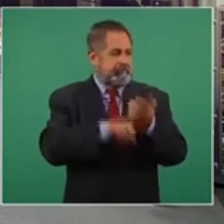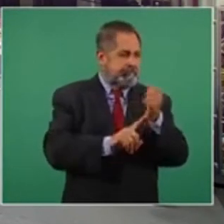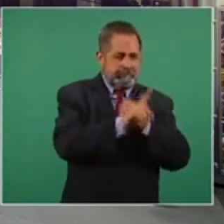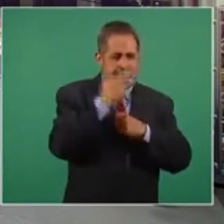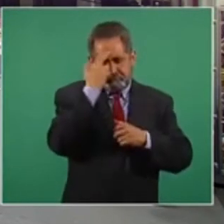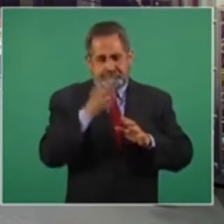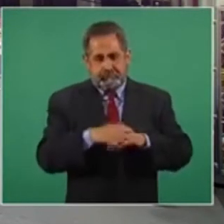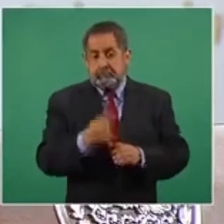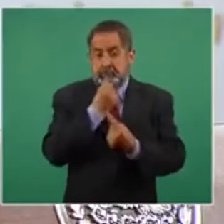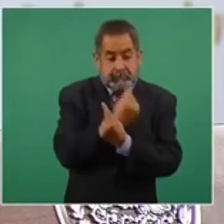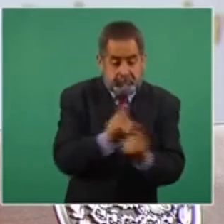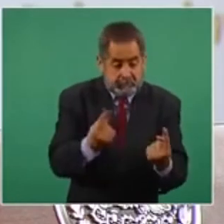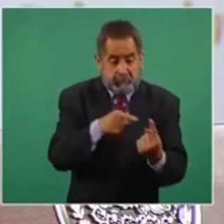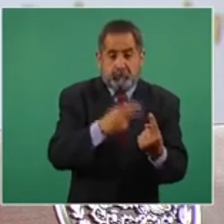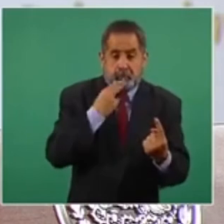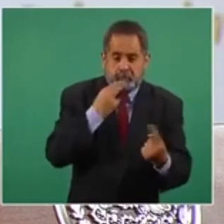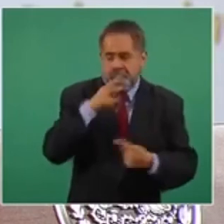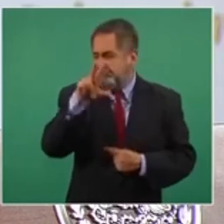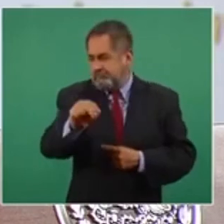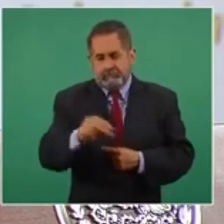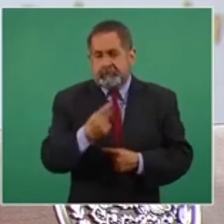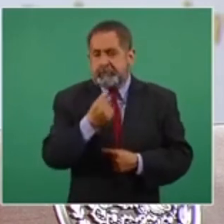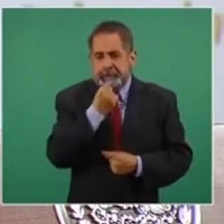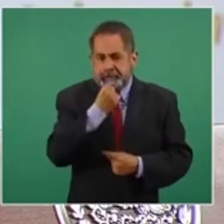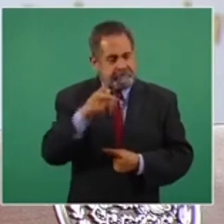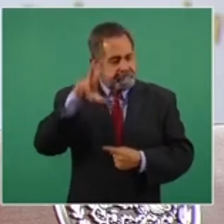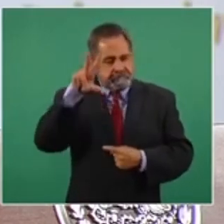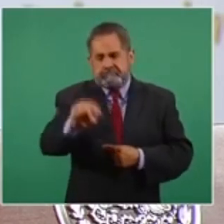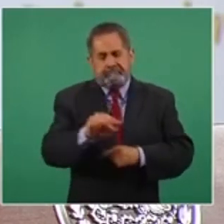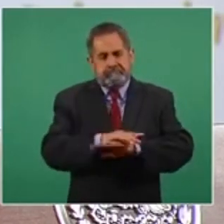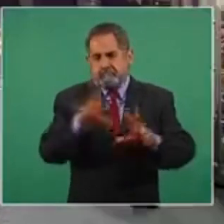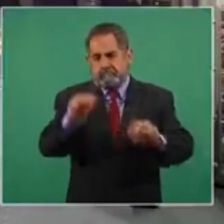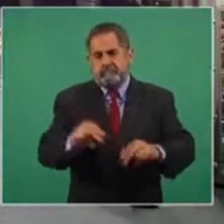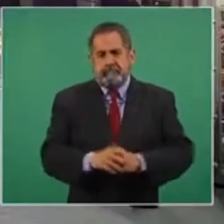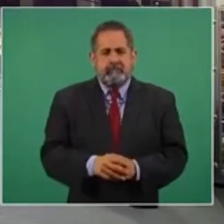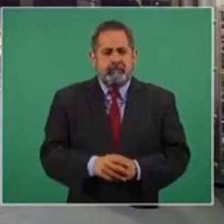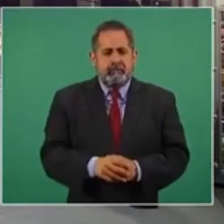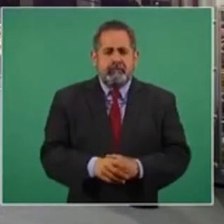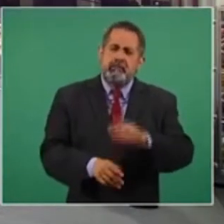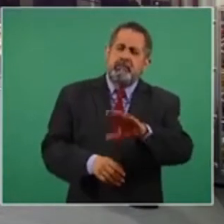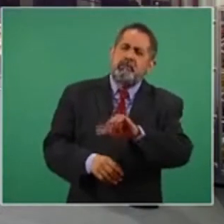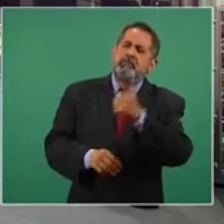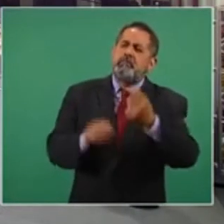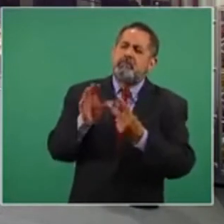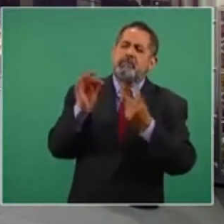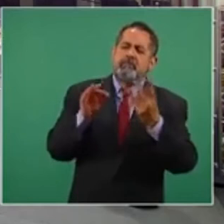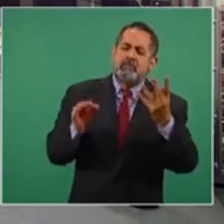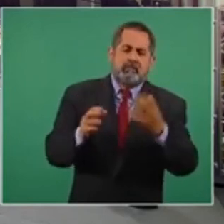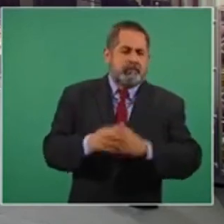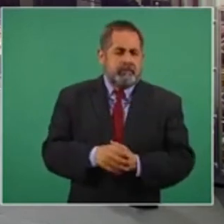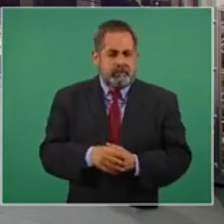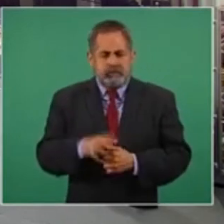los niños no. Con los niños no. ¿Y qué otra alternativa le da el Estado a estas personas?